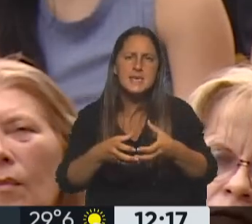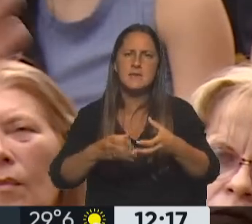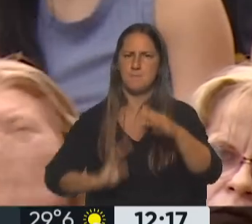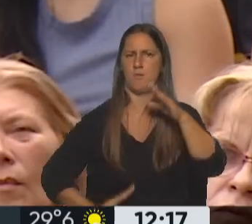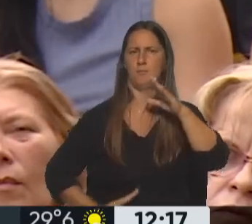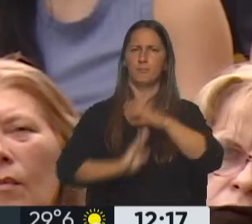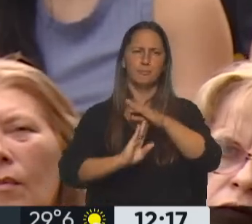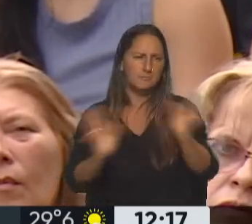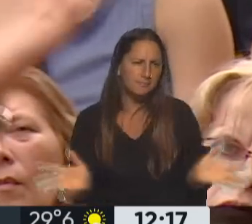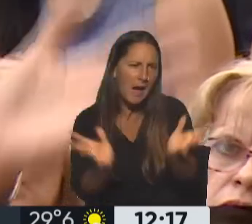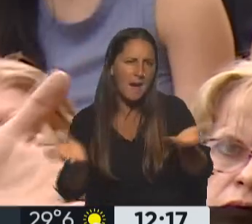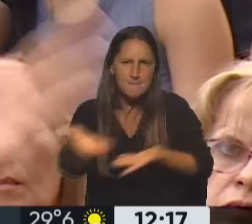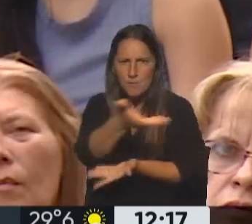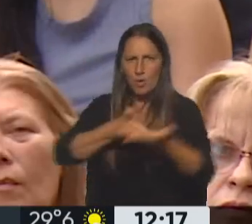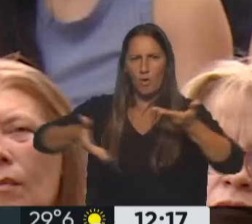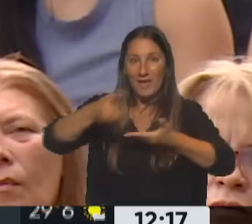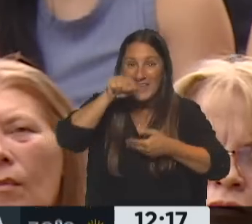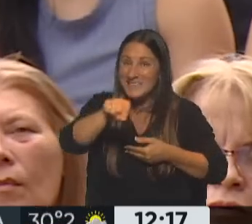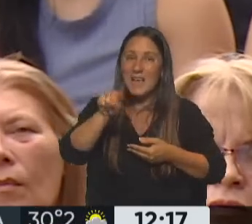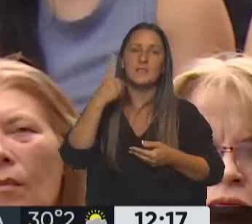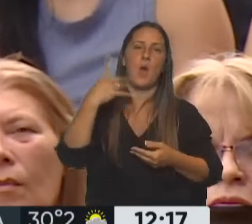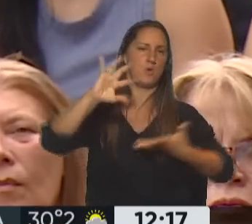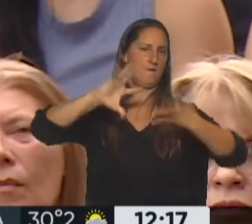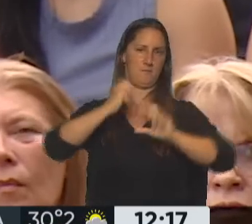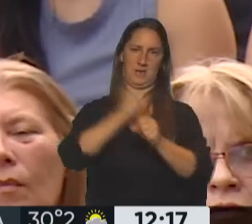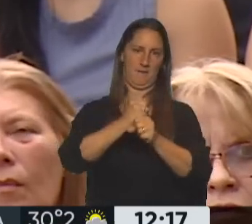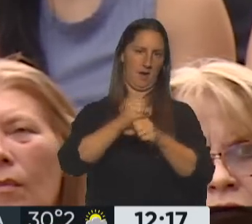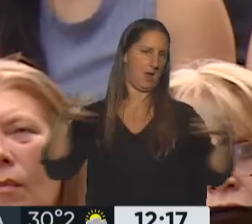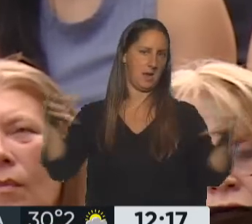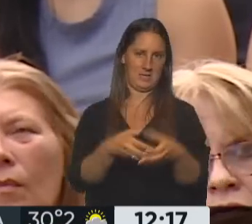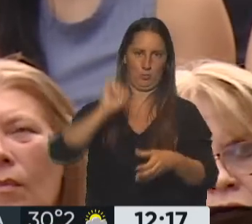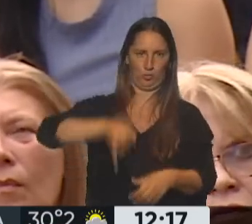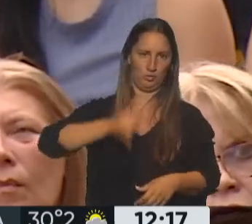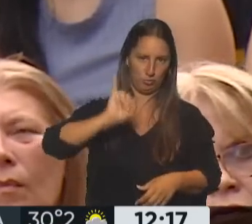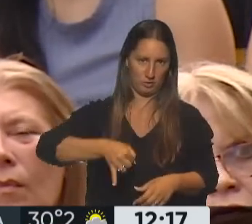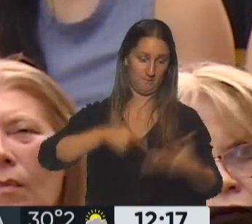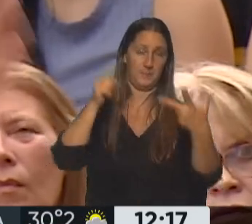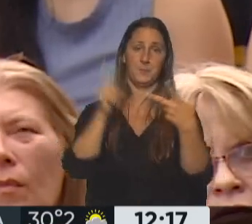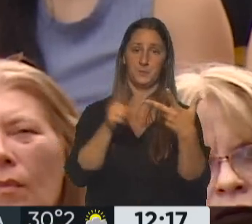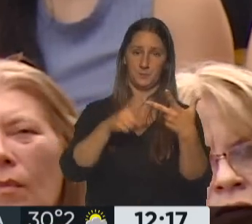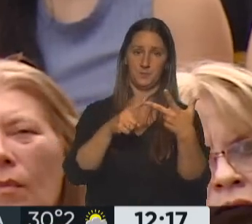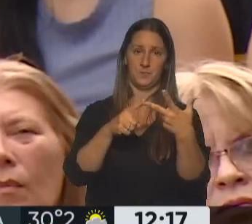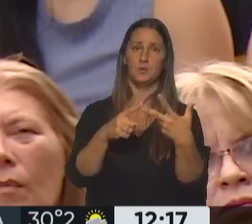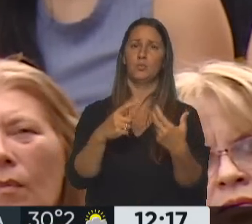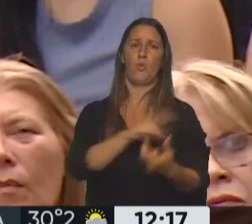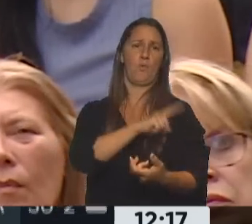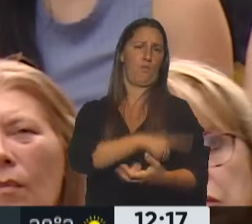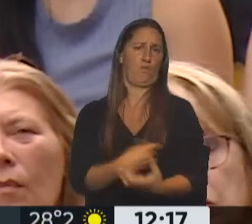liderando, motivando. Es la única manera de trabajar en equipo. Y tercero, la fuerza.